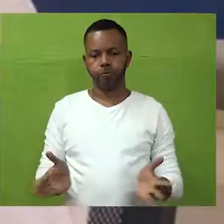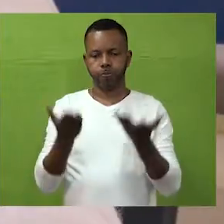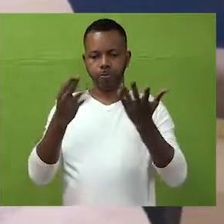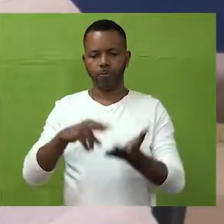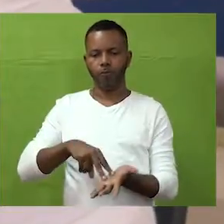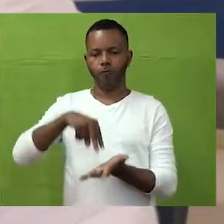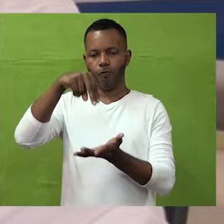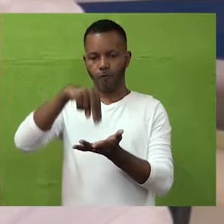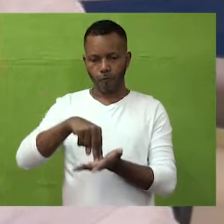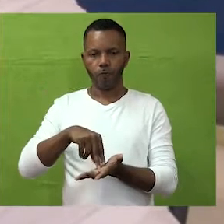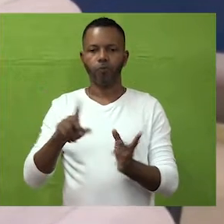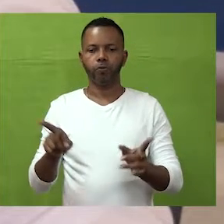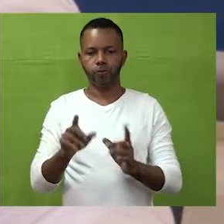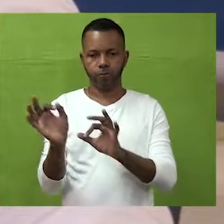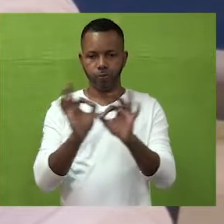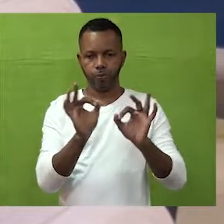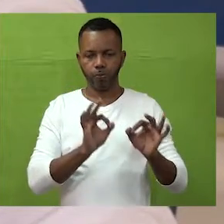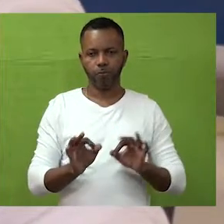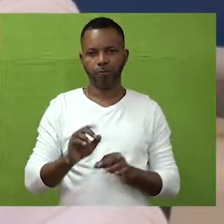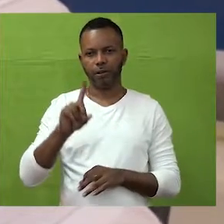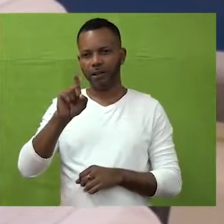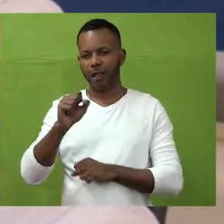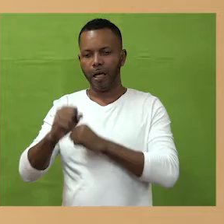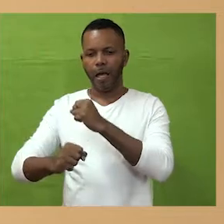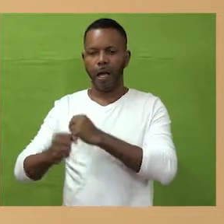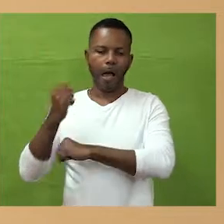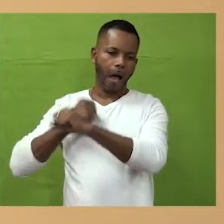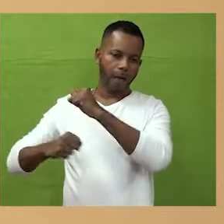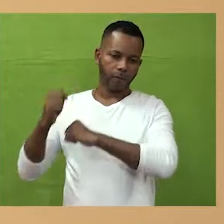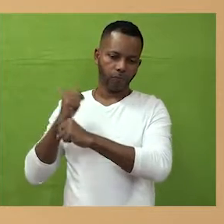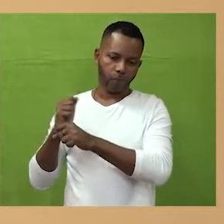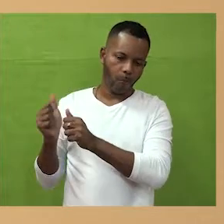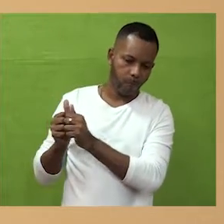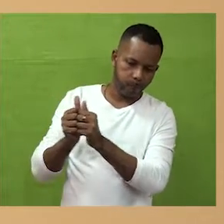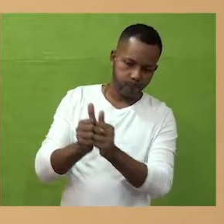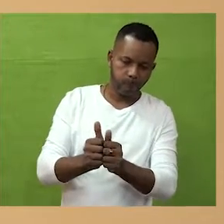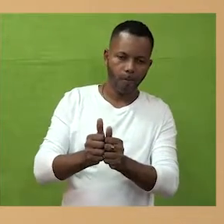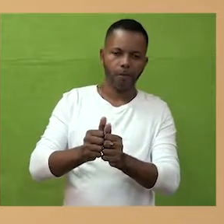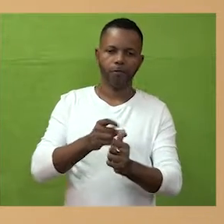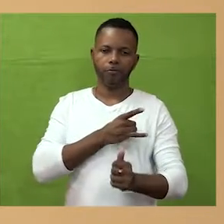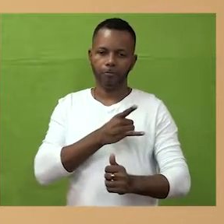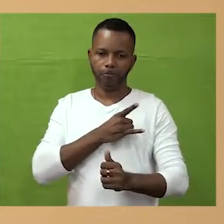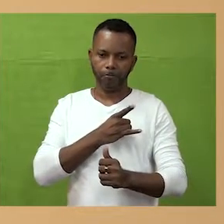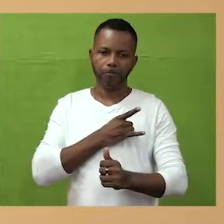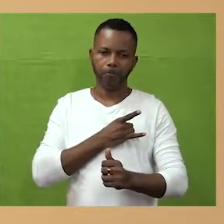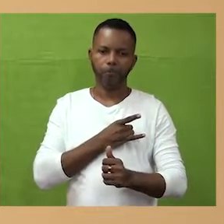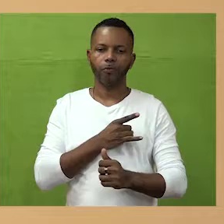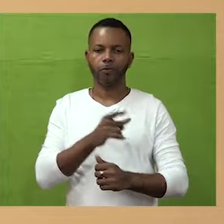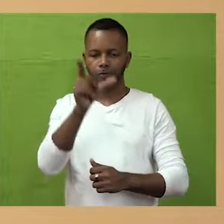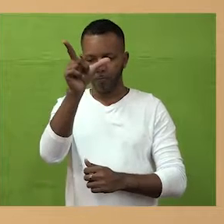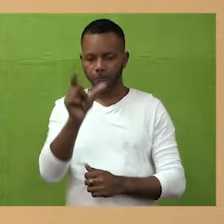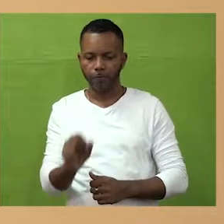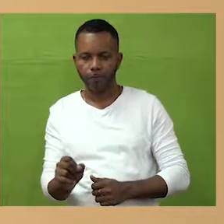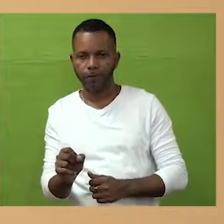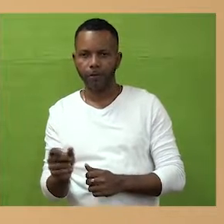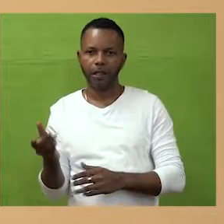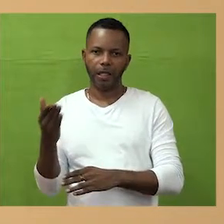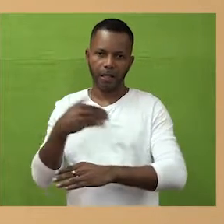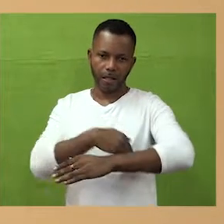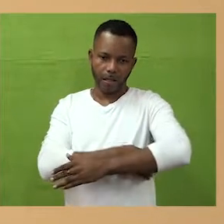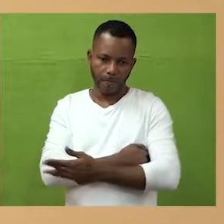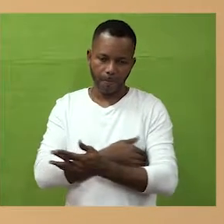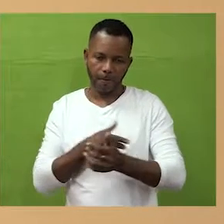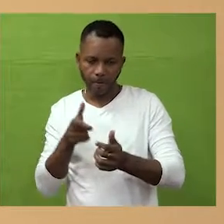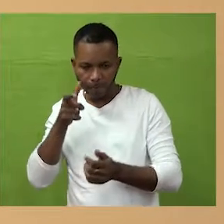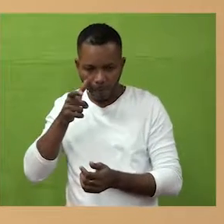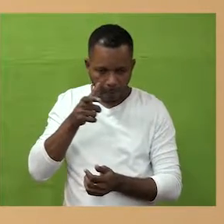la Alma Mater puedan levantarse prontamente estas medidas. Si bien nosotros llevamos seis años acompañando a la Universidad del Pacífico desde el